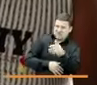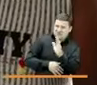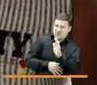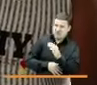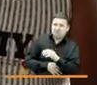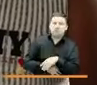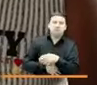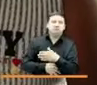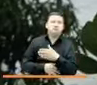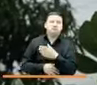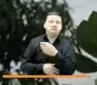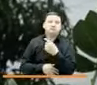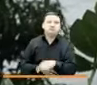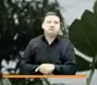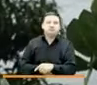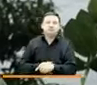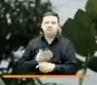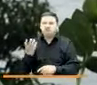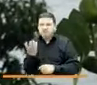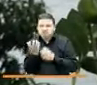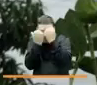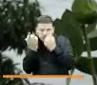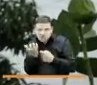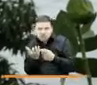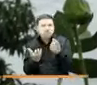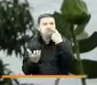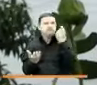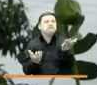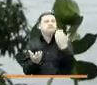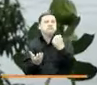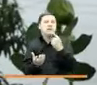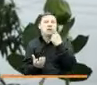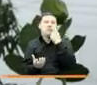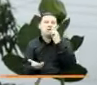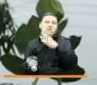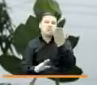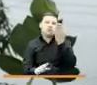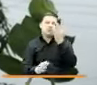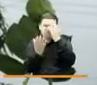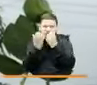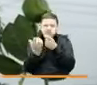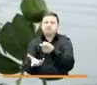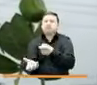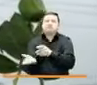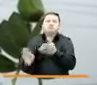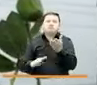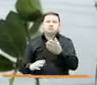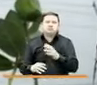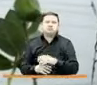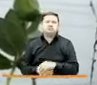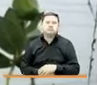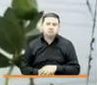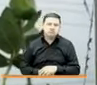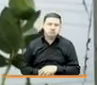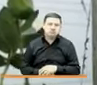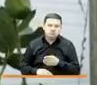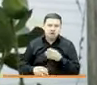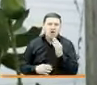momentico lo vinieron a buscar ya mataron a mi papá se metieron para ir para la cocina